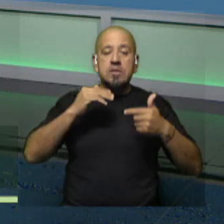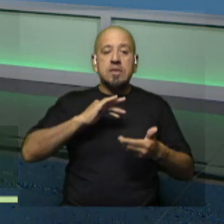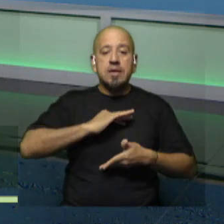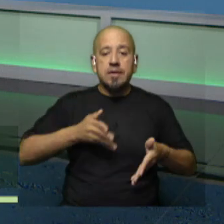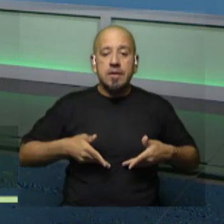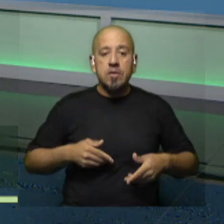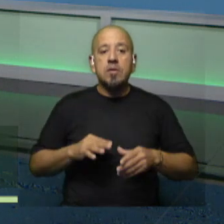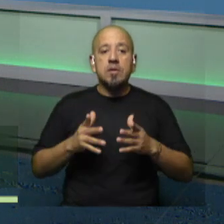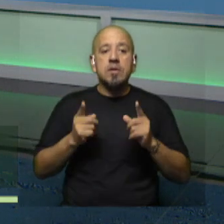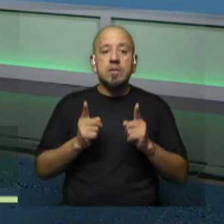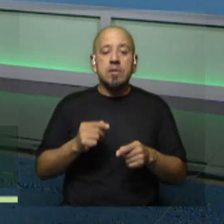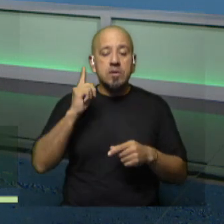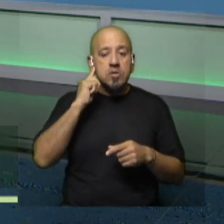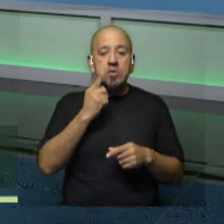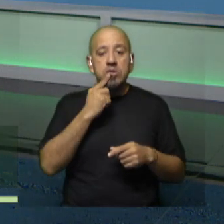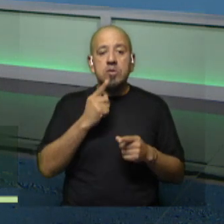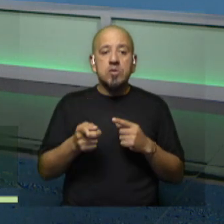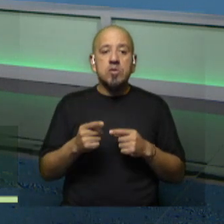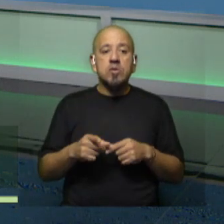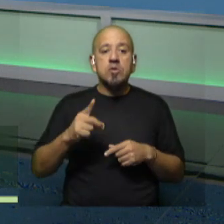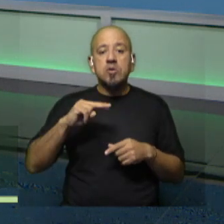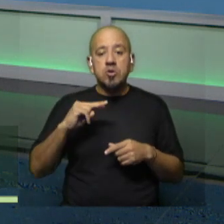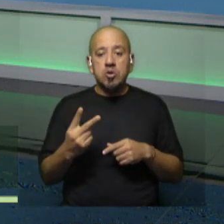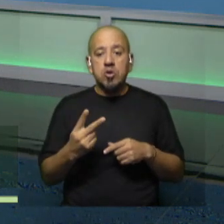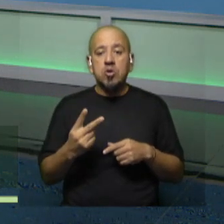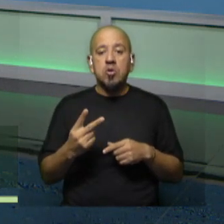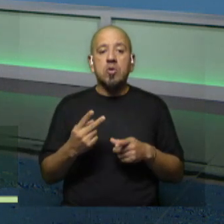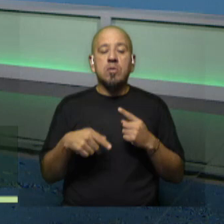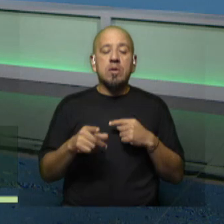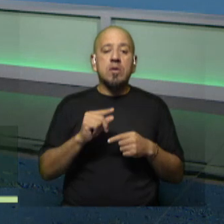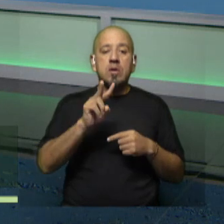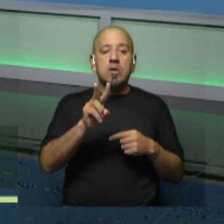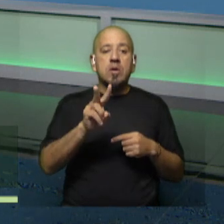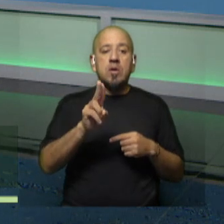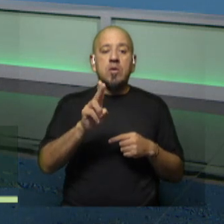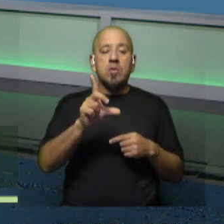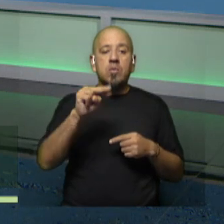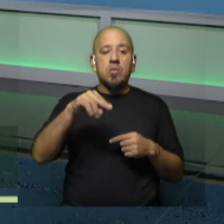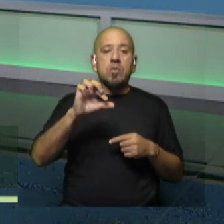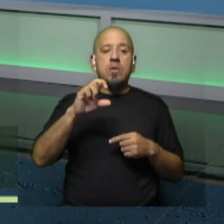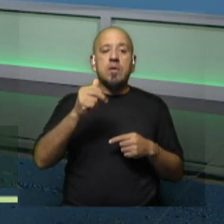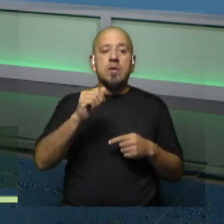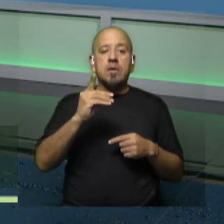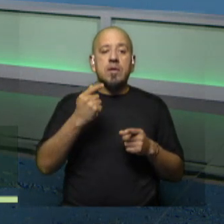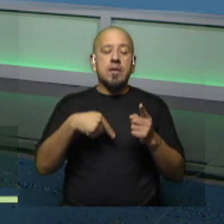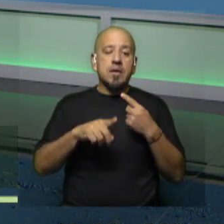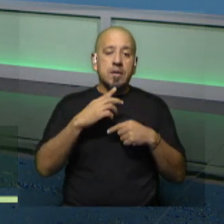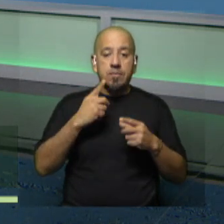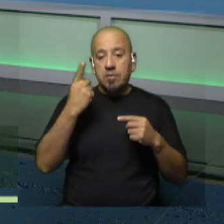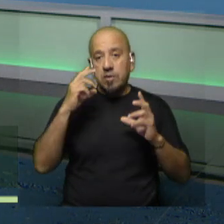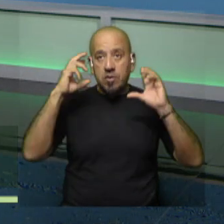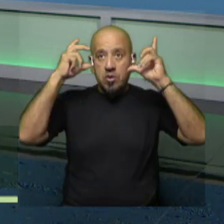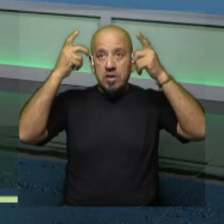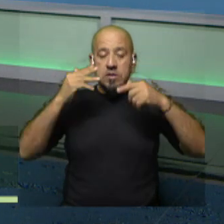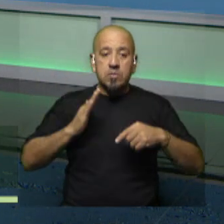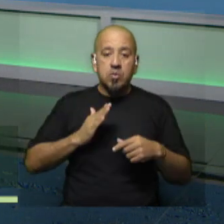y que además es sorda está siendo doblemente vulnerada de una manera. Primera instancia por la violencia, por ser